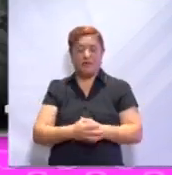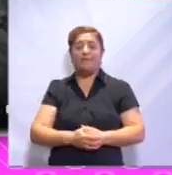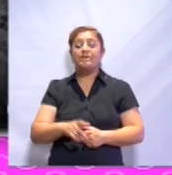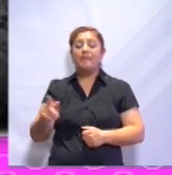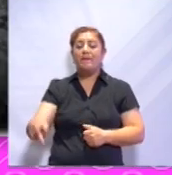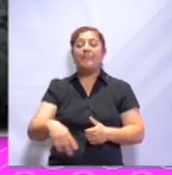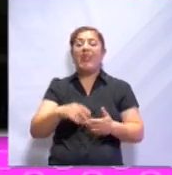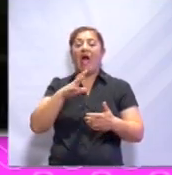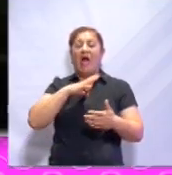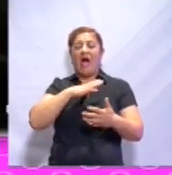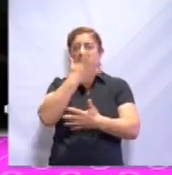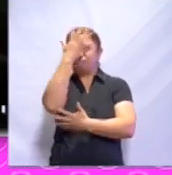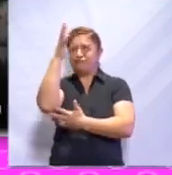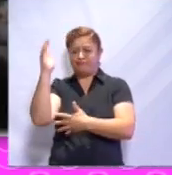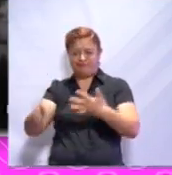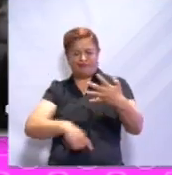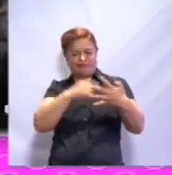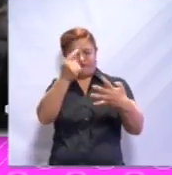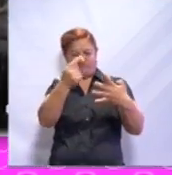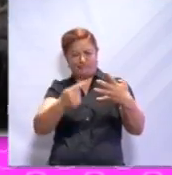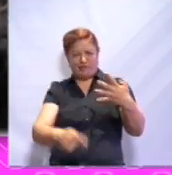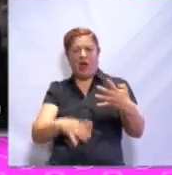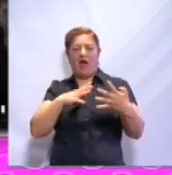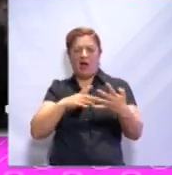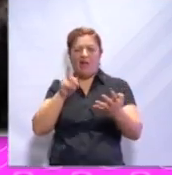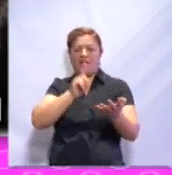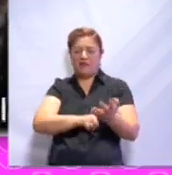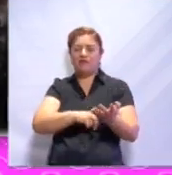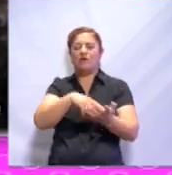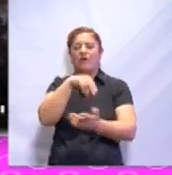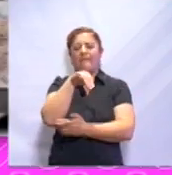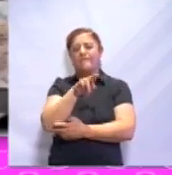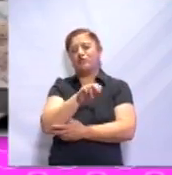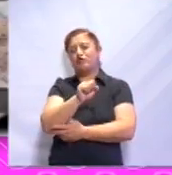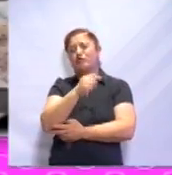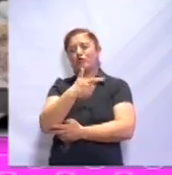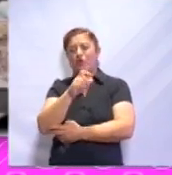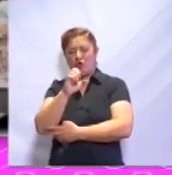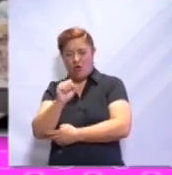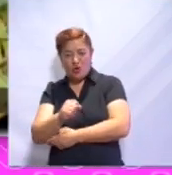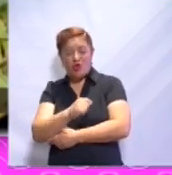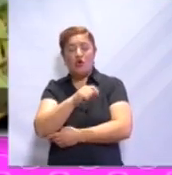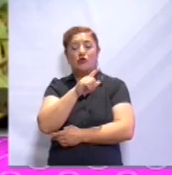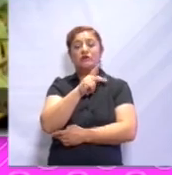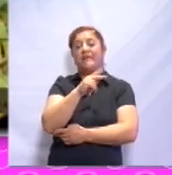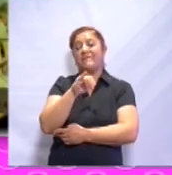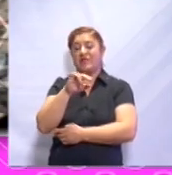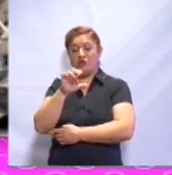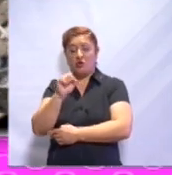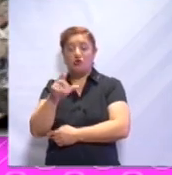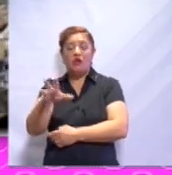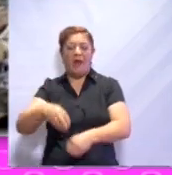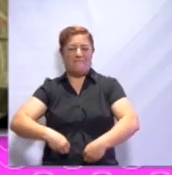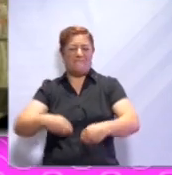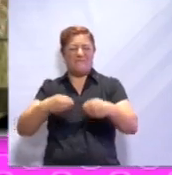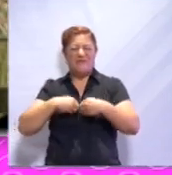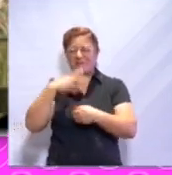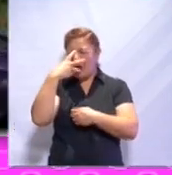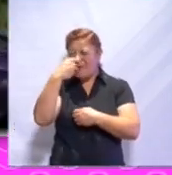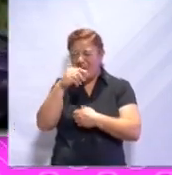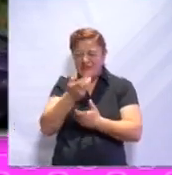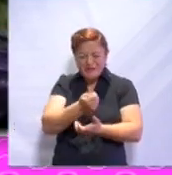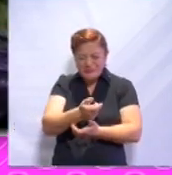abetos, líquenes y musgos forman parte de su vegetación. Es hábitat de comadrejas, bisones,